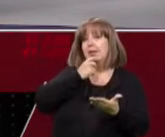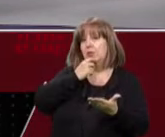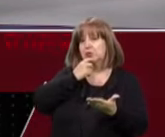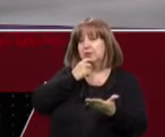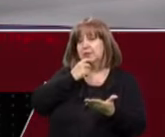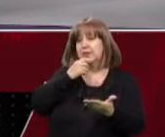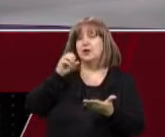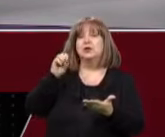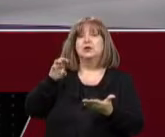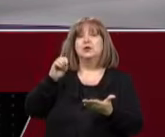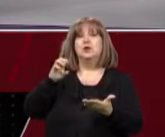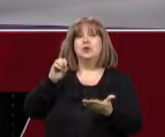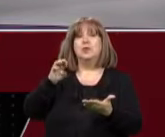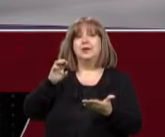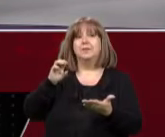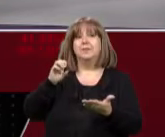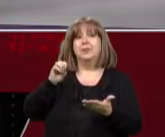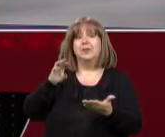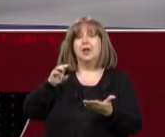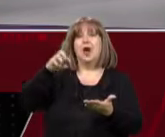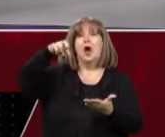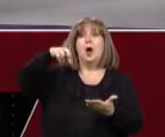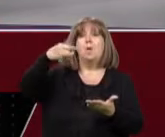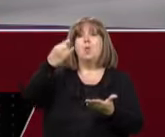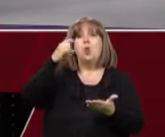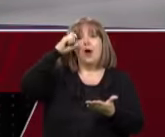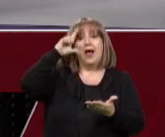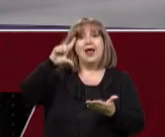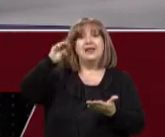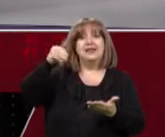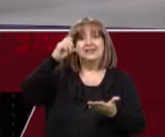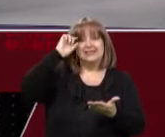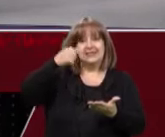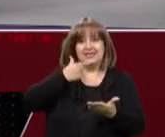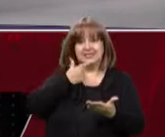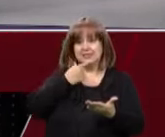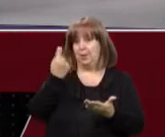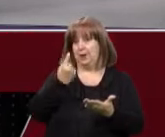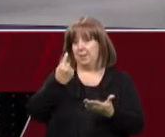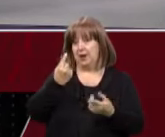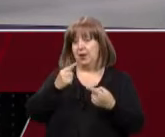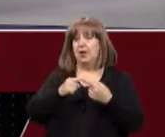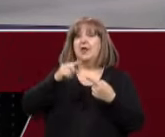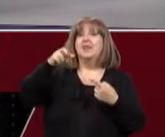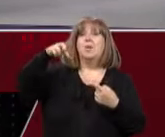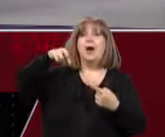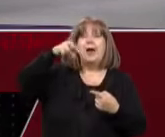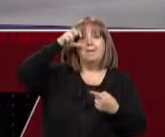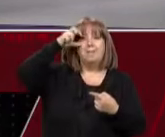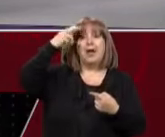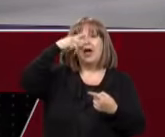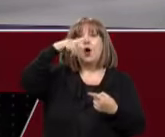fueron principalmente los puentes y posteriormente los pehuenches.